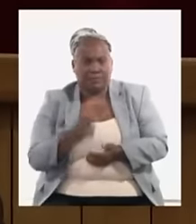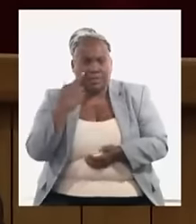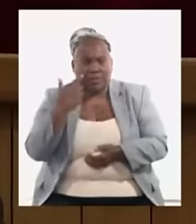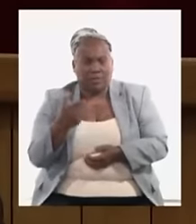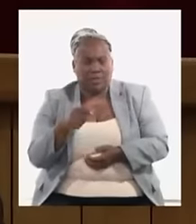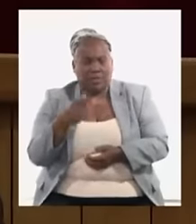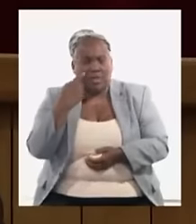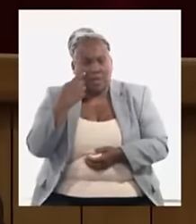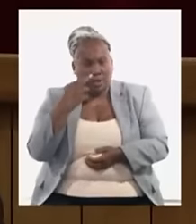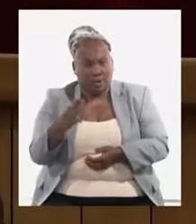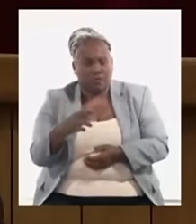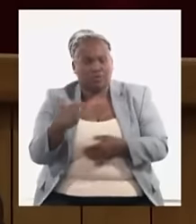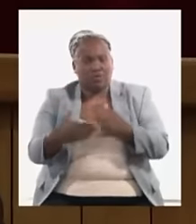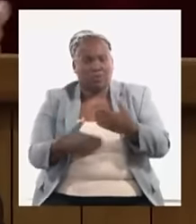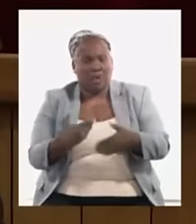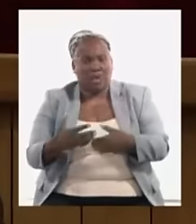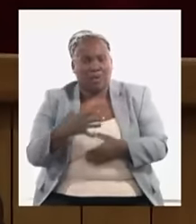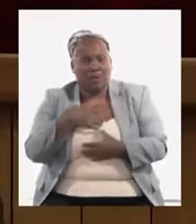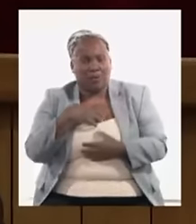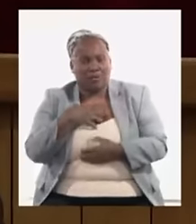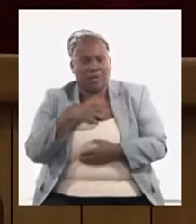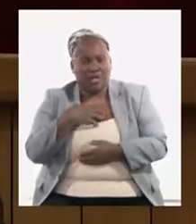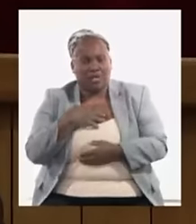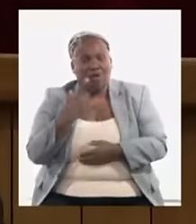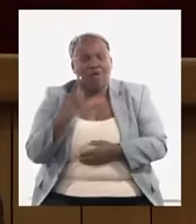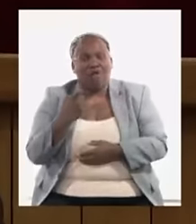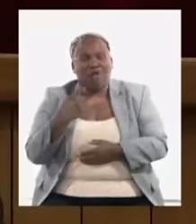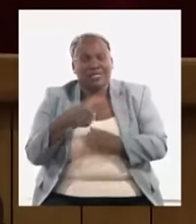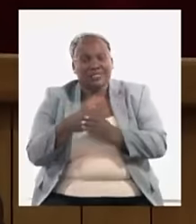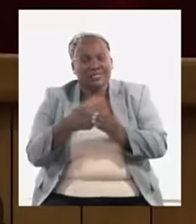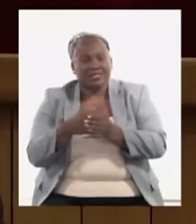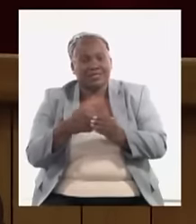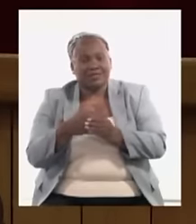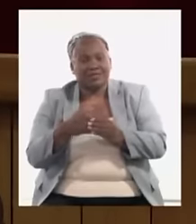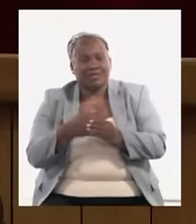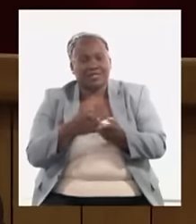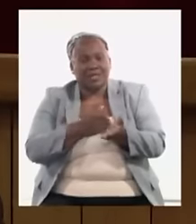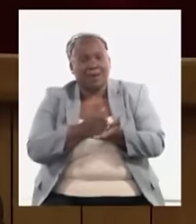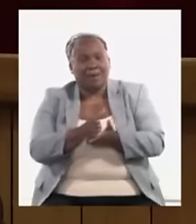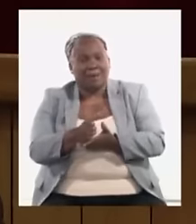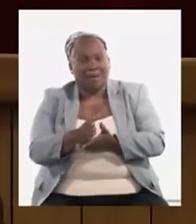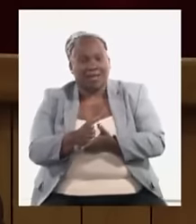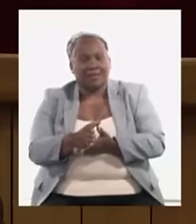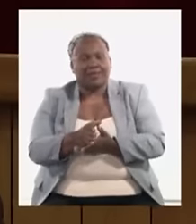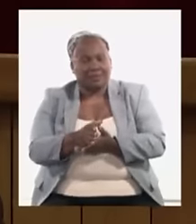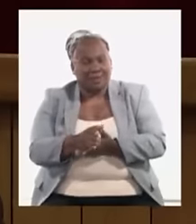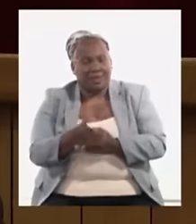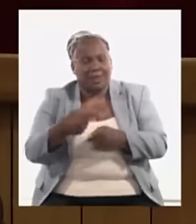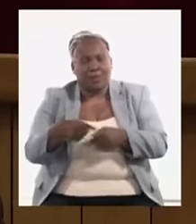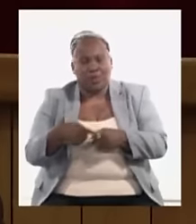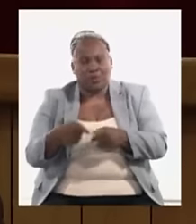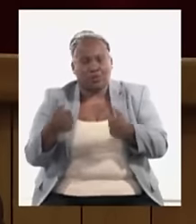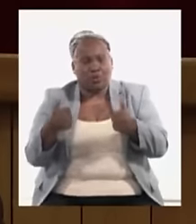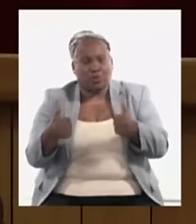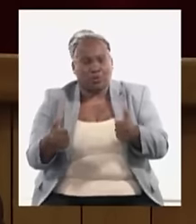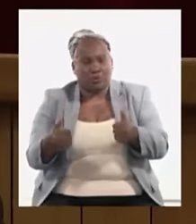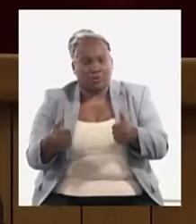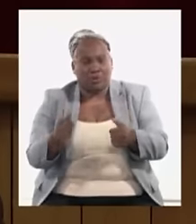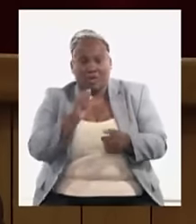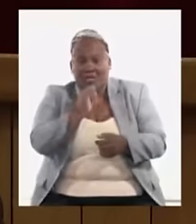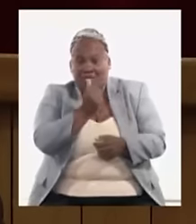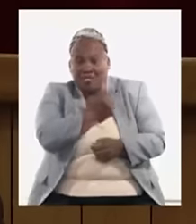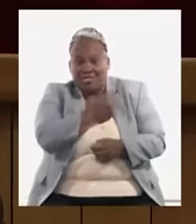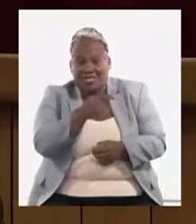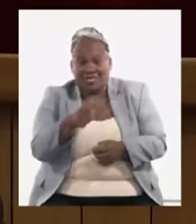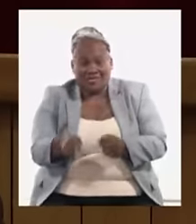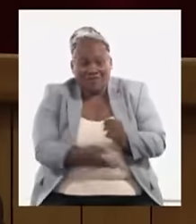reconocemos los problemas que hemos tenido por la falta de divisas en mantener su estabilidad en varios productos de hecho en diciembre se está